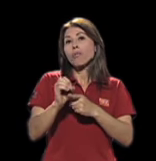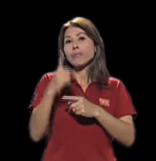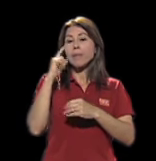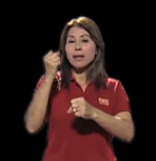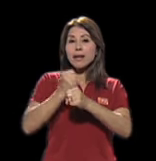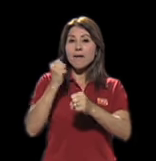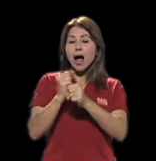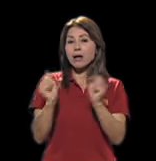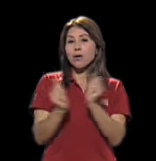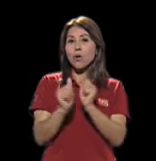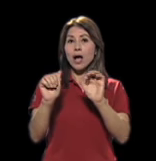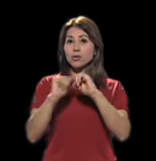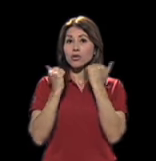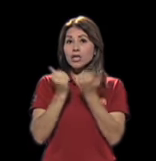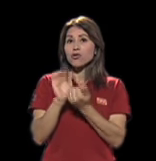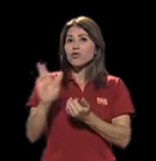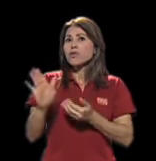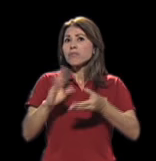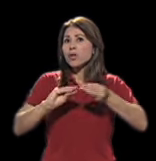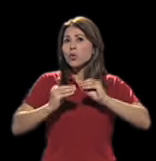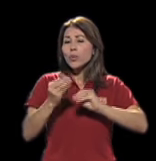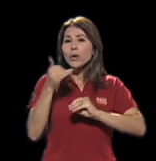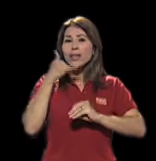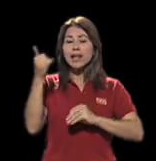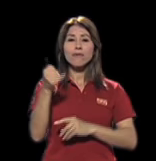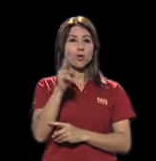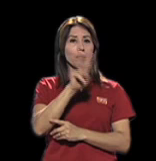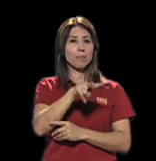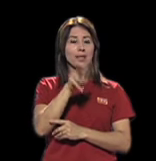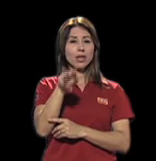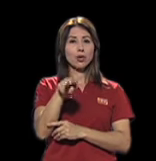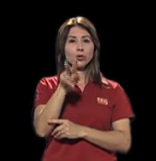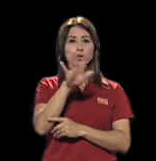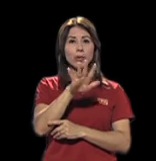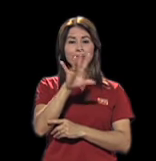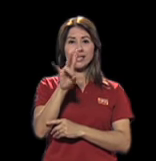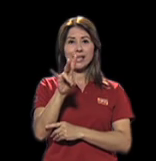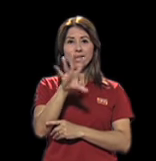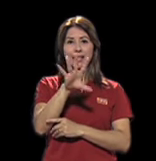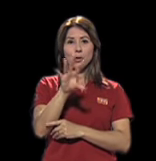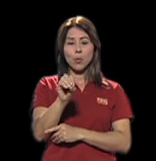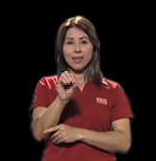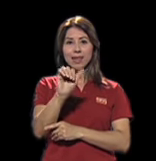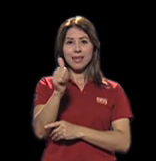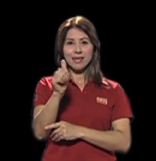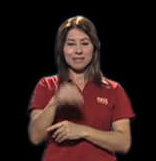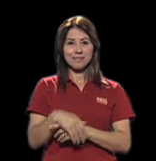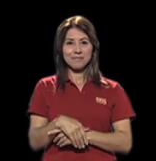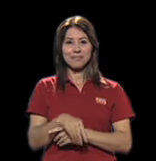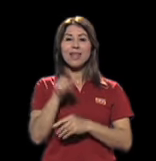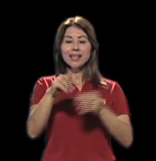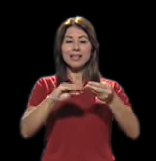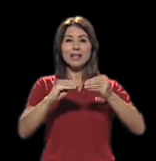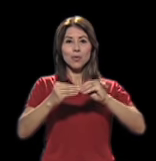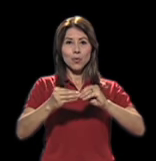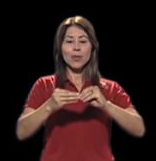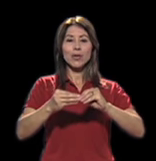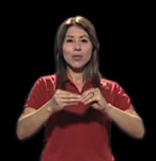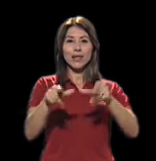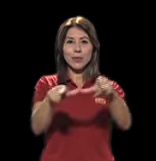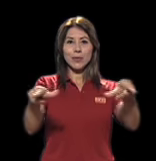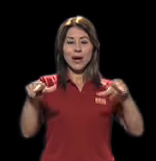también participa, ¿algún número de teléfono o correo? 2257-5010 es el número